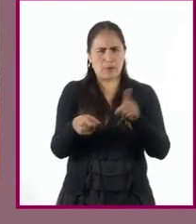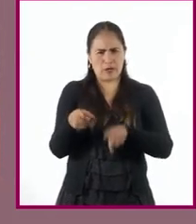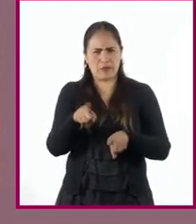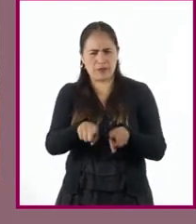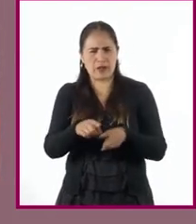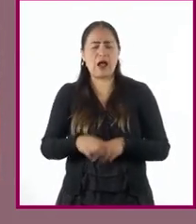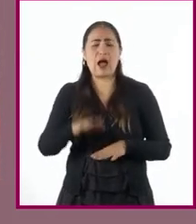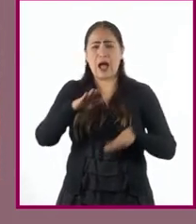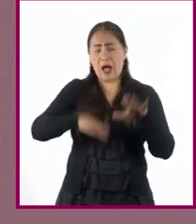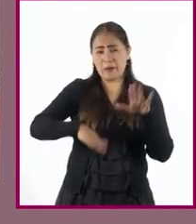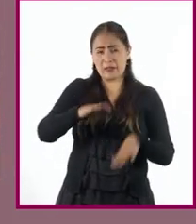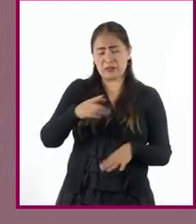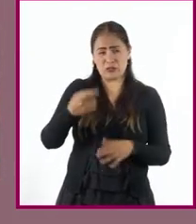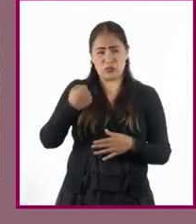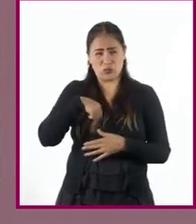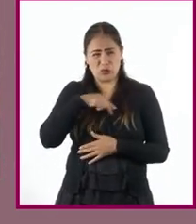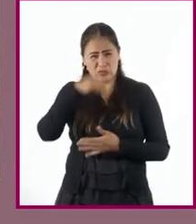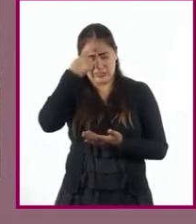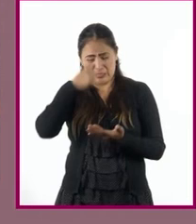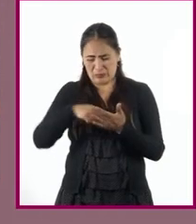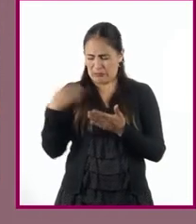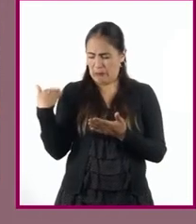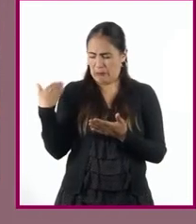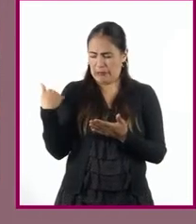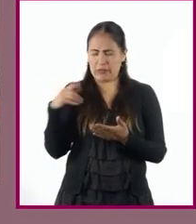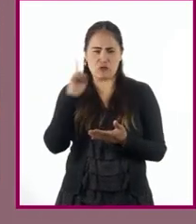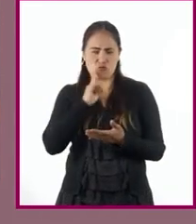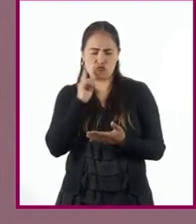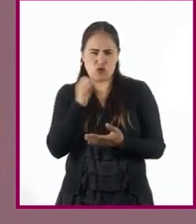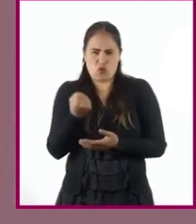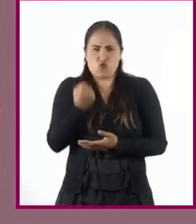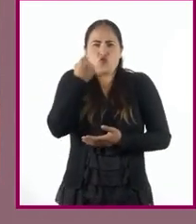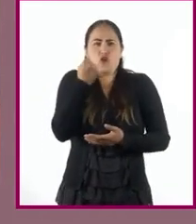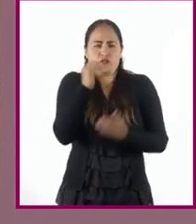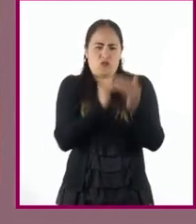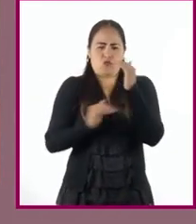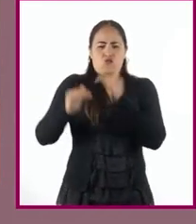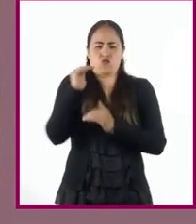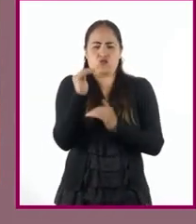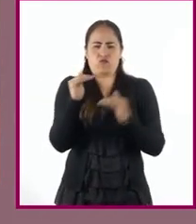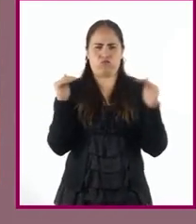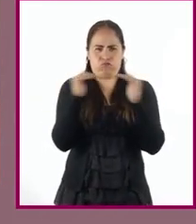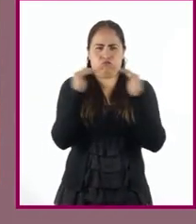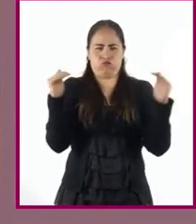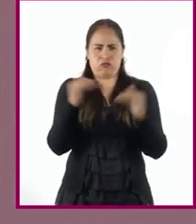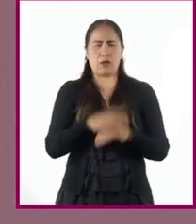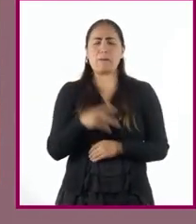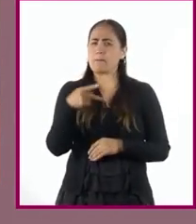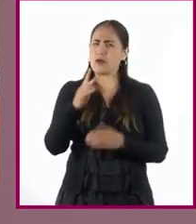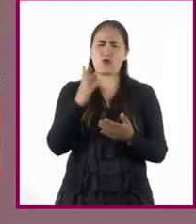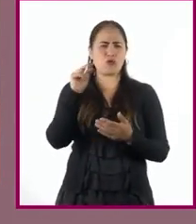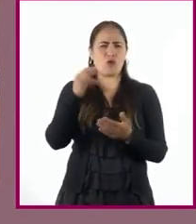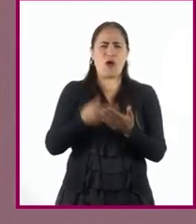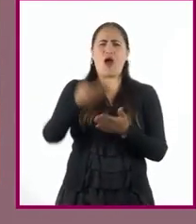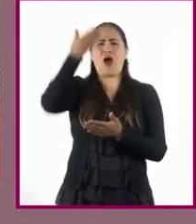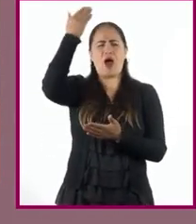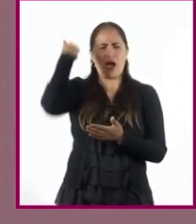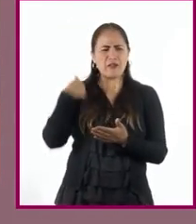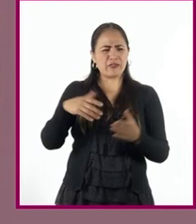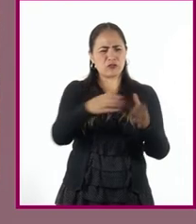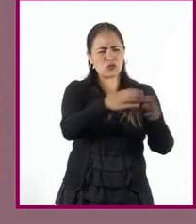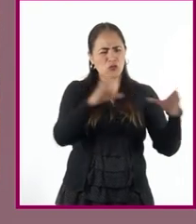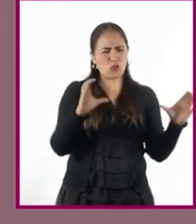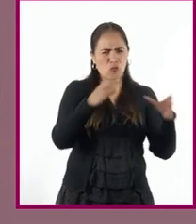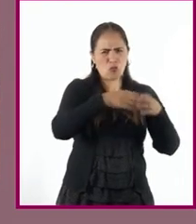Muchas veces creemos que estas son cosas modernas, recientes, pero ya desde hace mucho, tanto en el mundo indígena como en el mundo